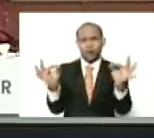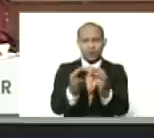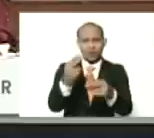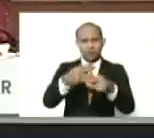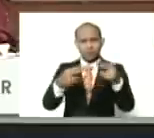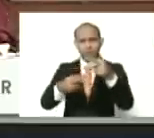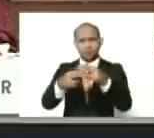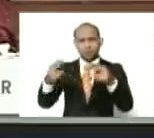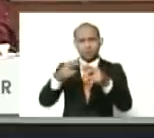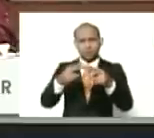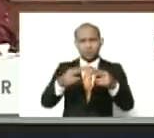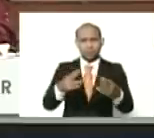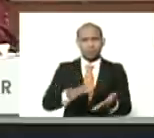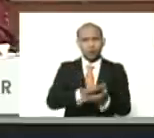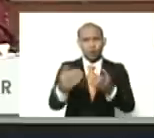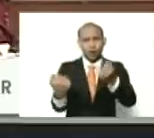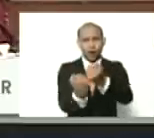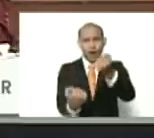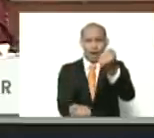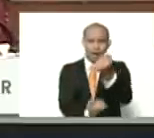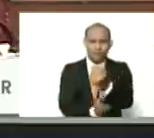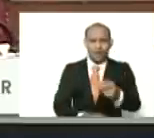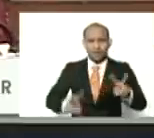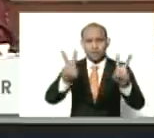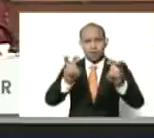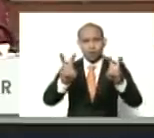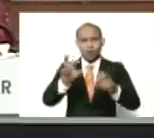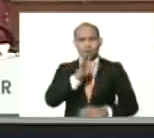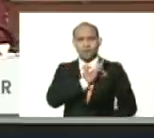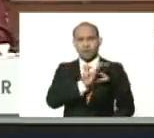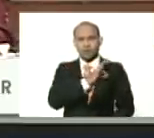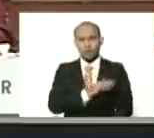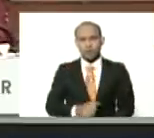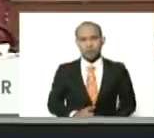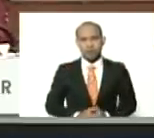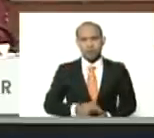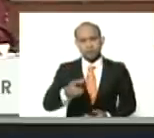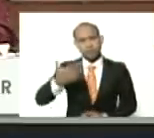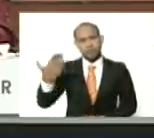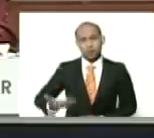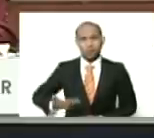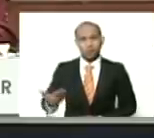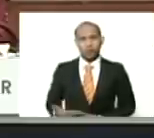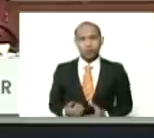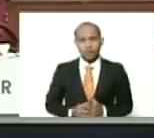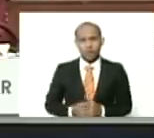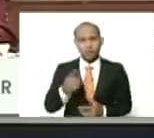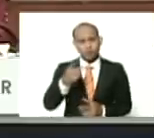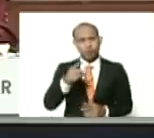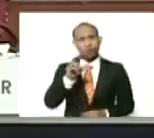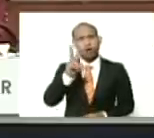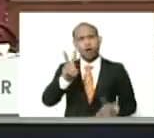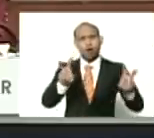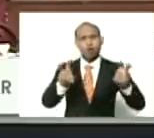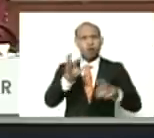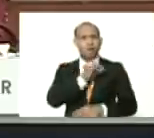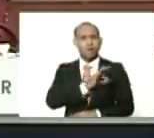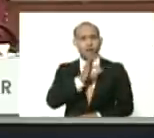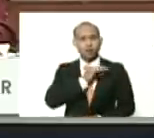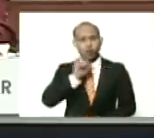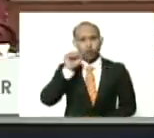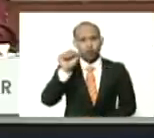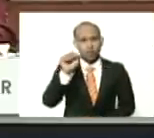sobre la base, de una nueva sociedad, y es fundamental, para una nueva sociedad, lograr,